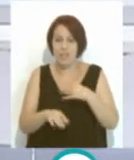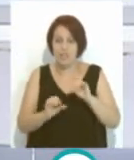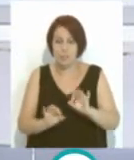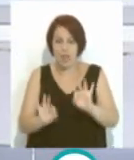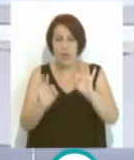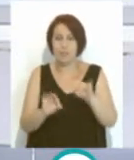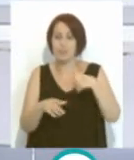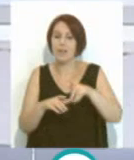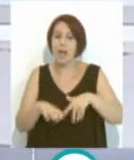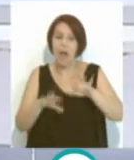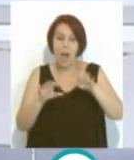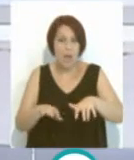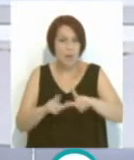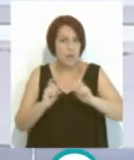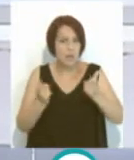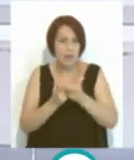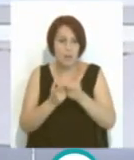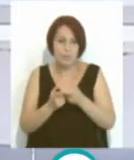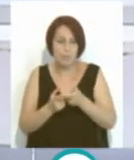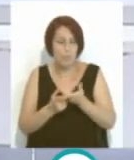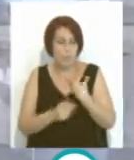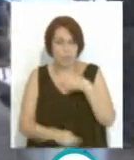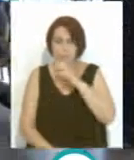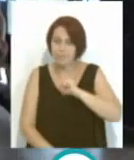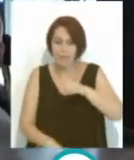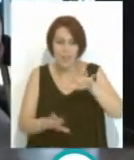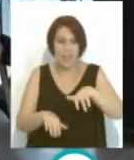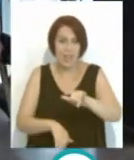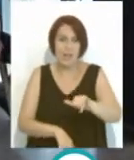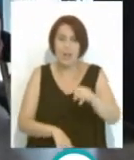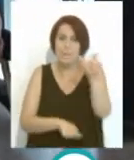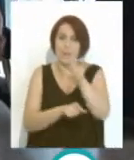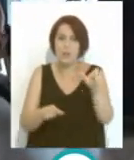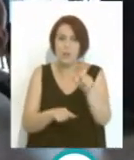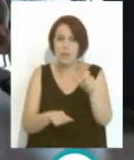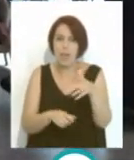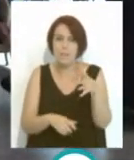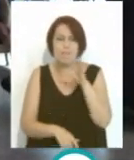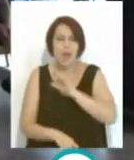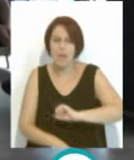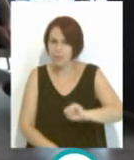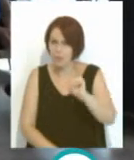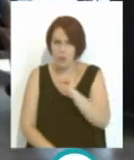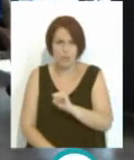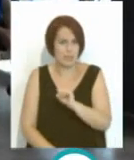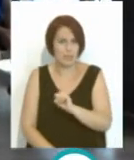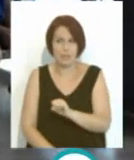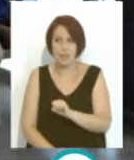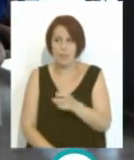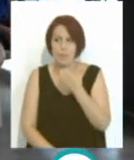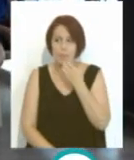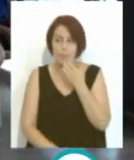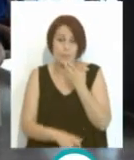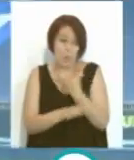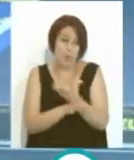este equipo espectacular que tiene el Cádiz Club de Fútbol, que tiene personas espectaculares como